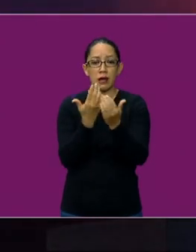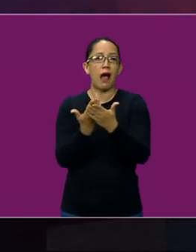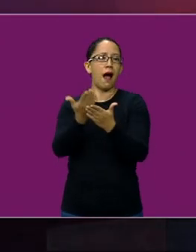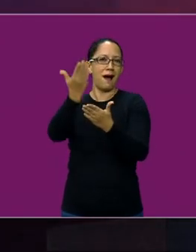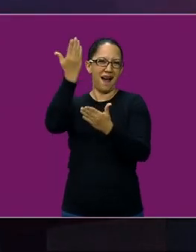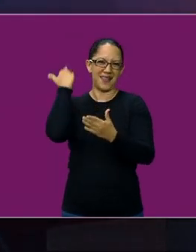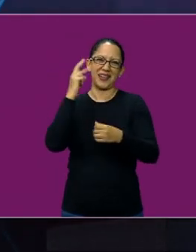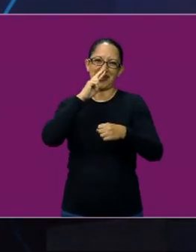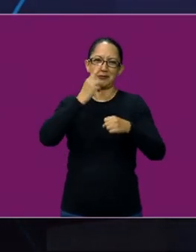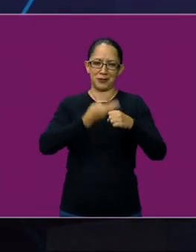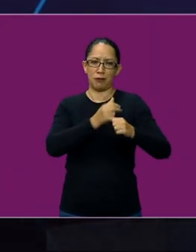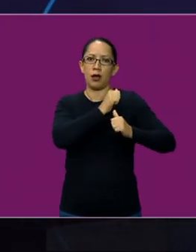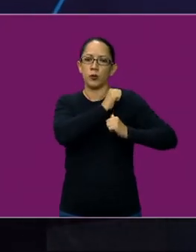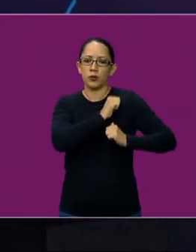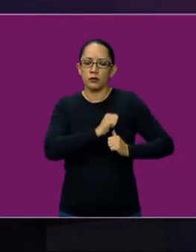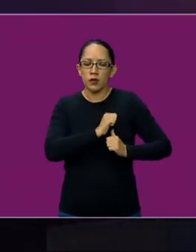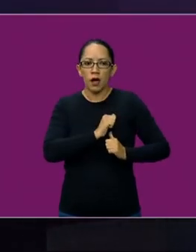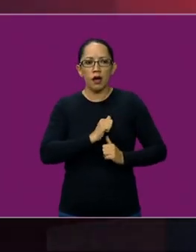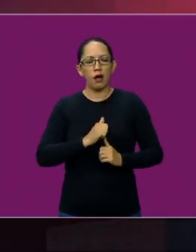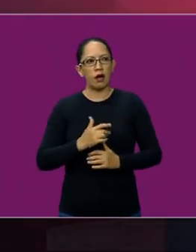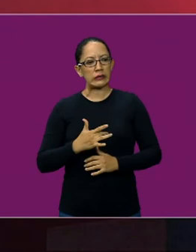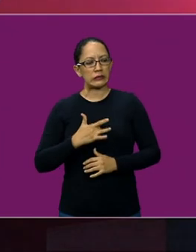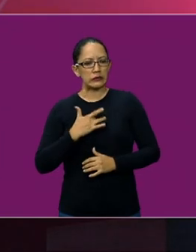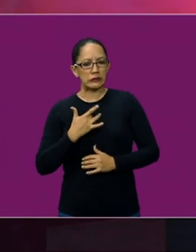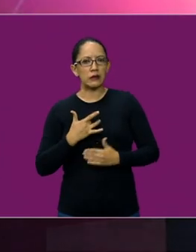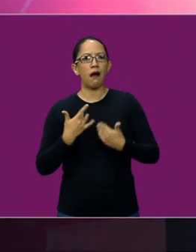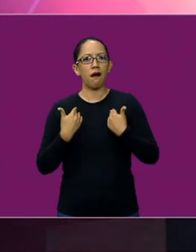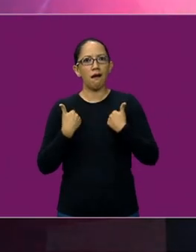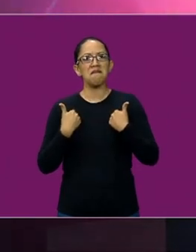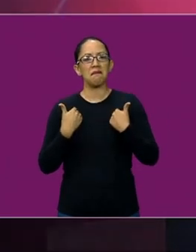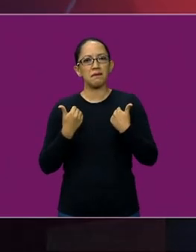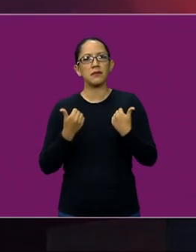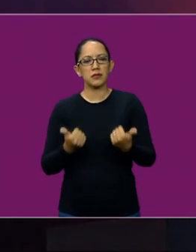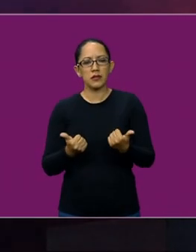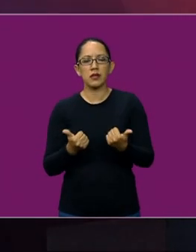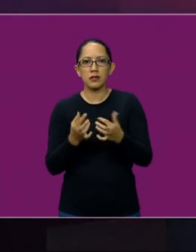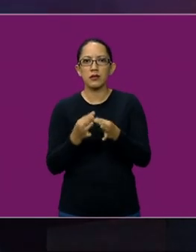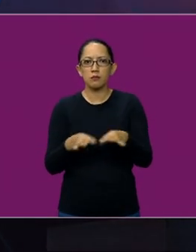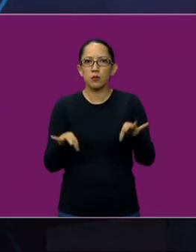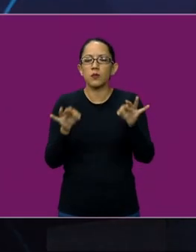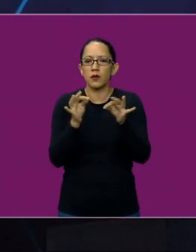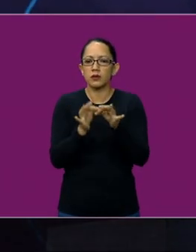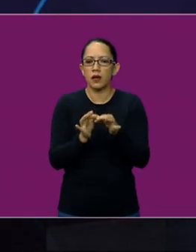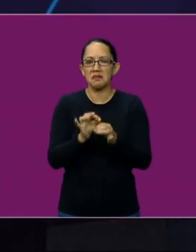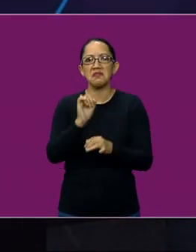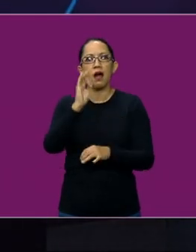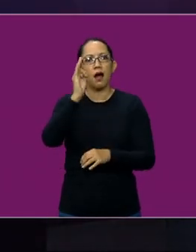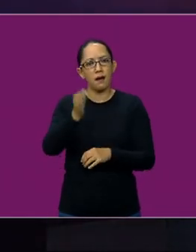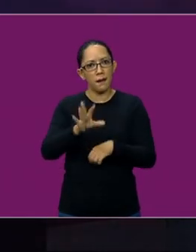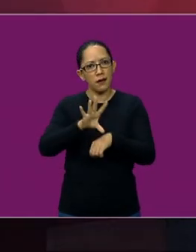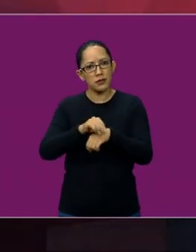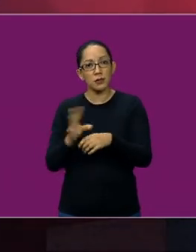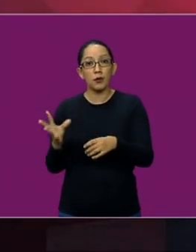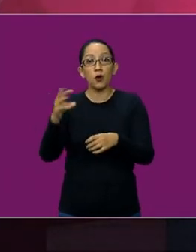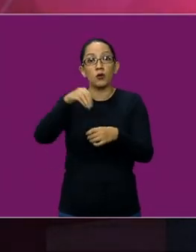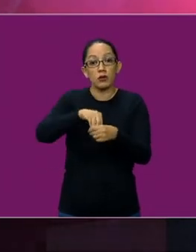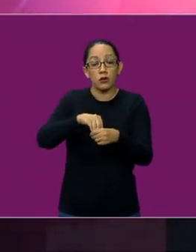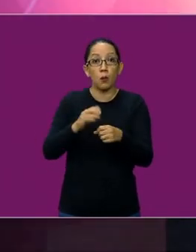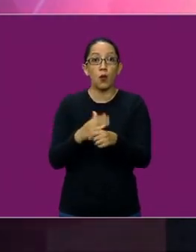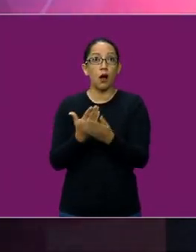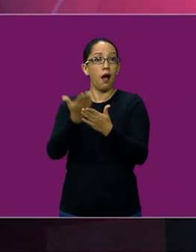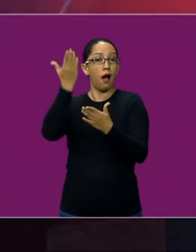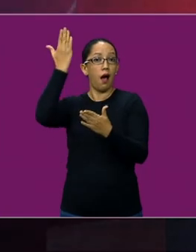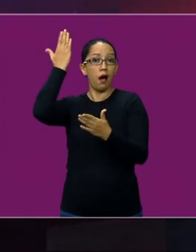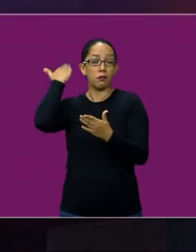la sensibilización y concientización para la inclusión de jóvenes sordos, porque no había en la